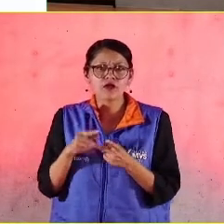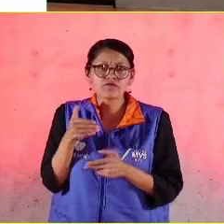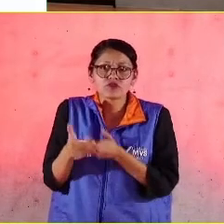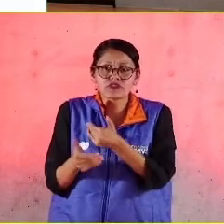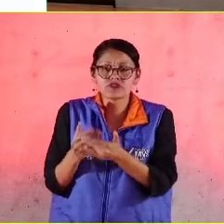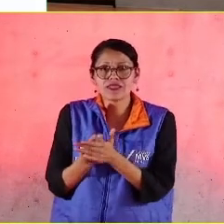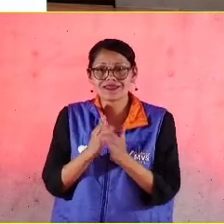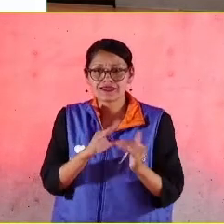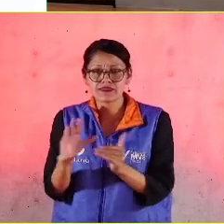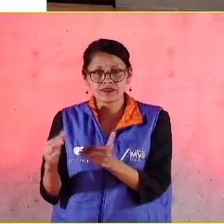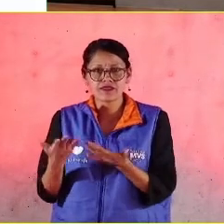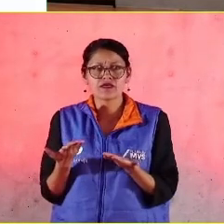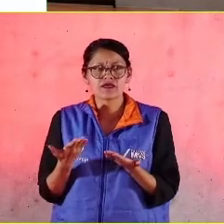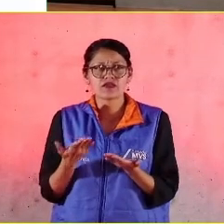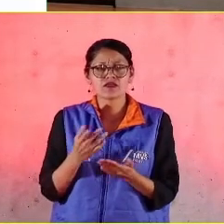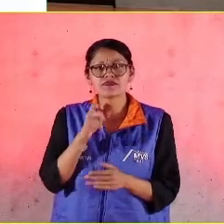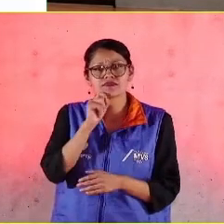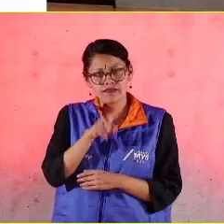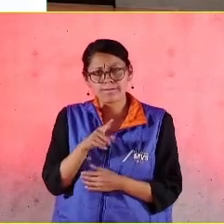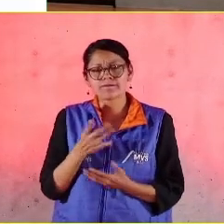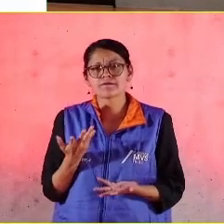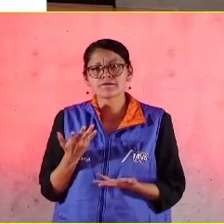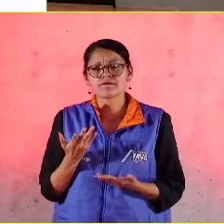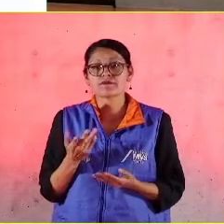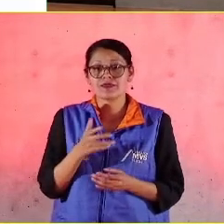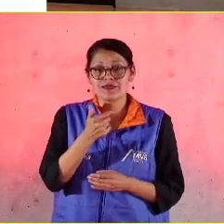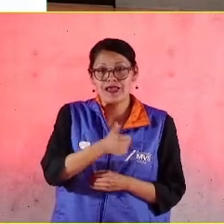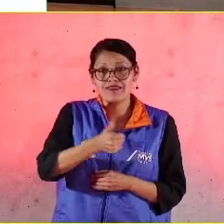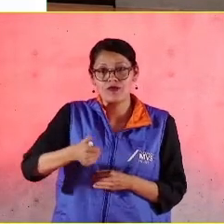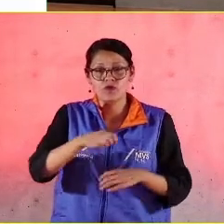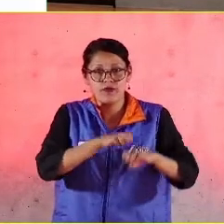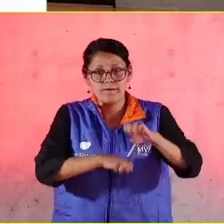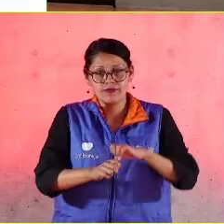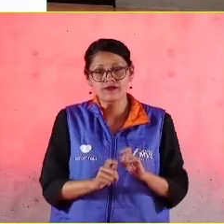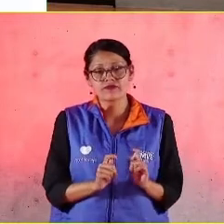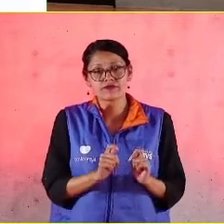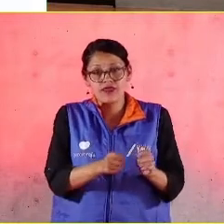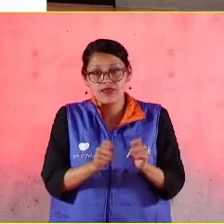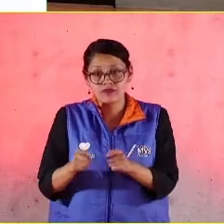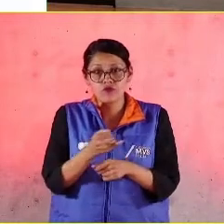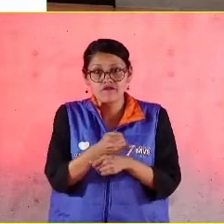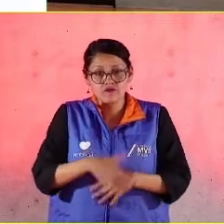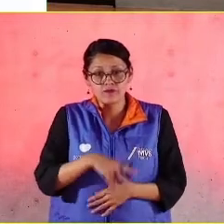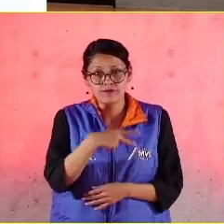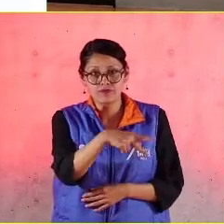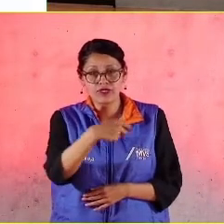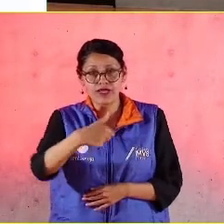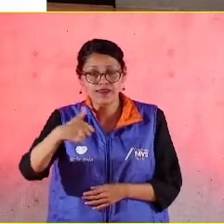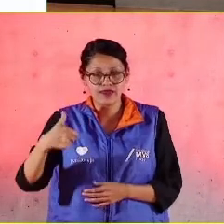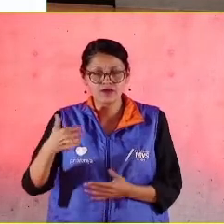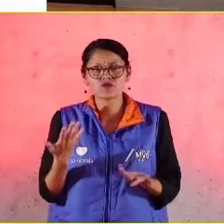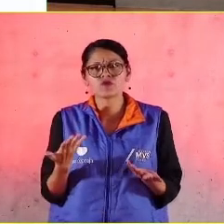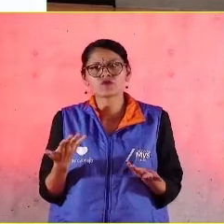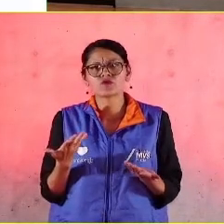formación y le va a dar a cada empresa, además de su propia información, su propia